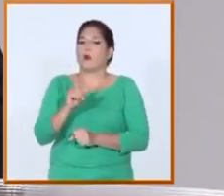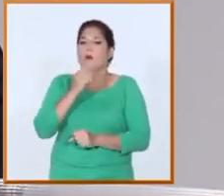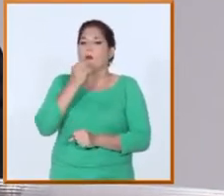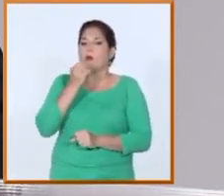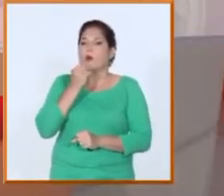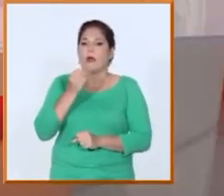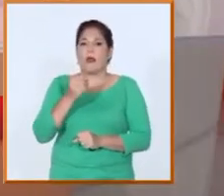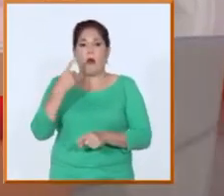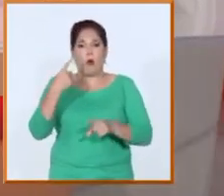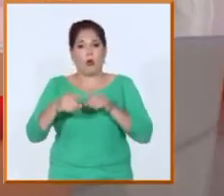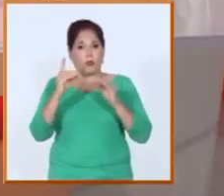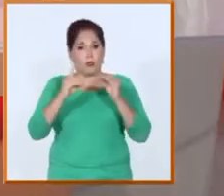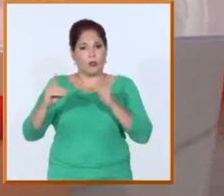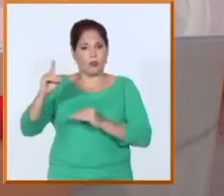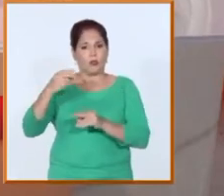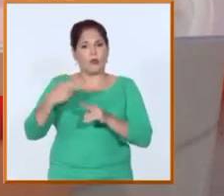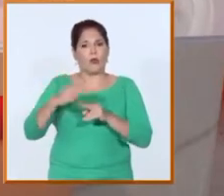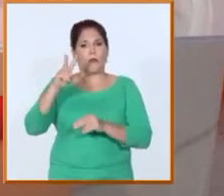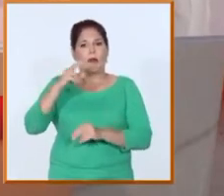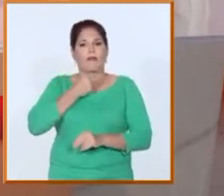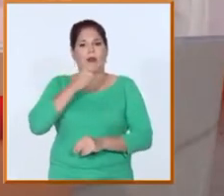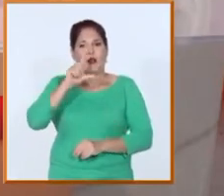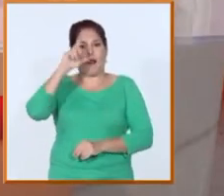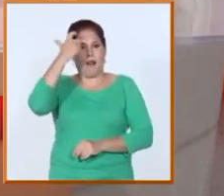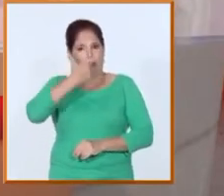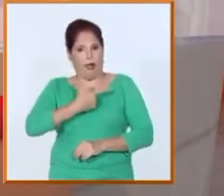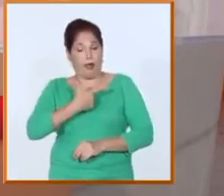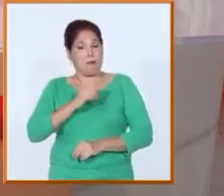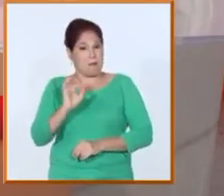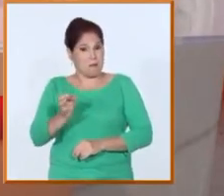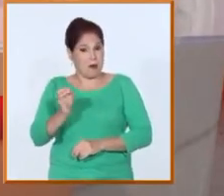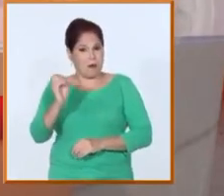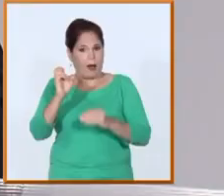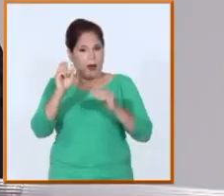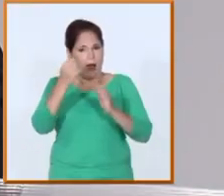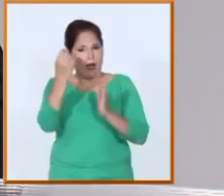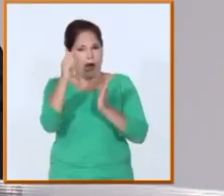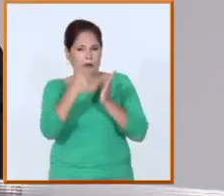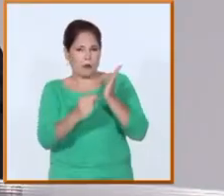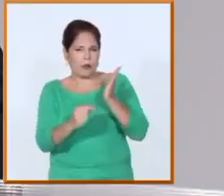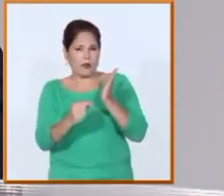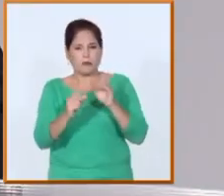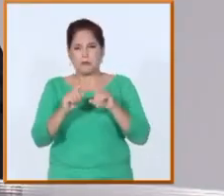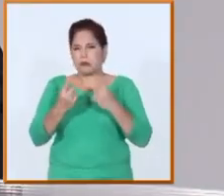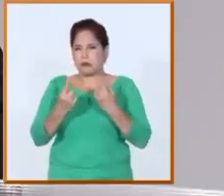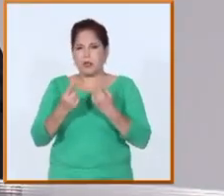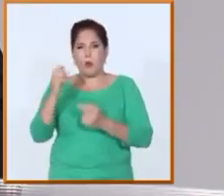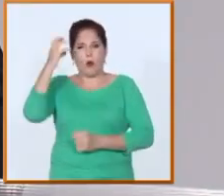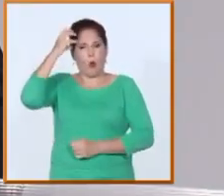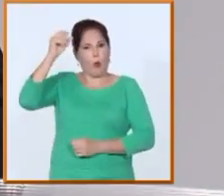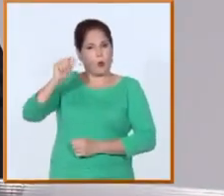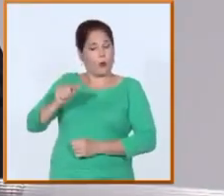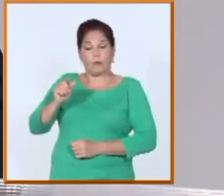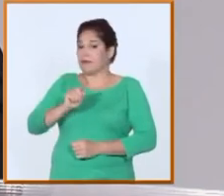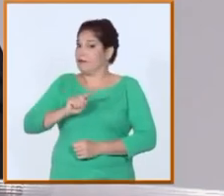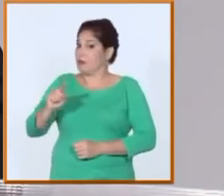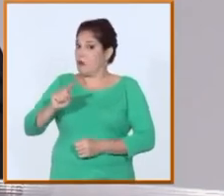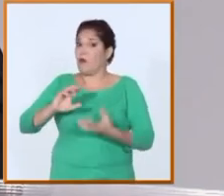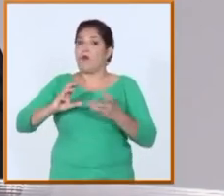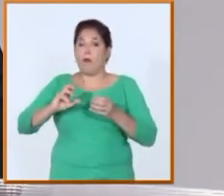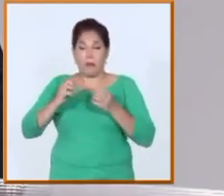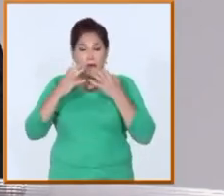doctor Vela, por supuesto. No por la categoría que alcanzaron en un cargo de gobierno, sino por la manera en que lo hicieron,